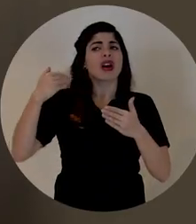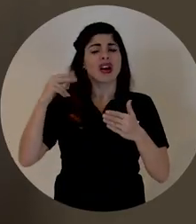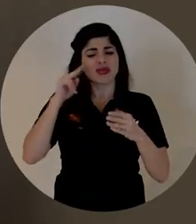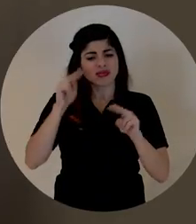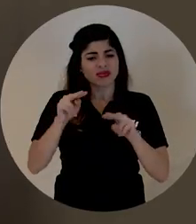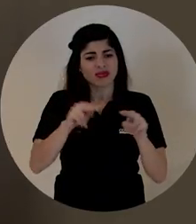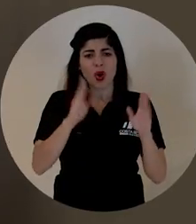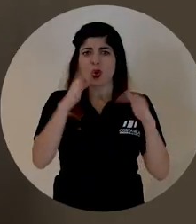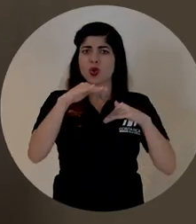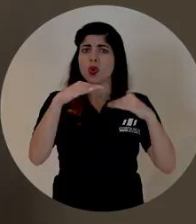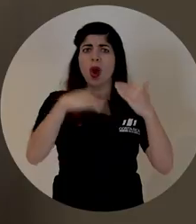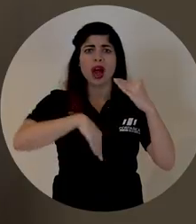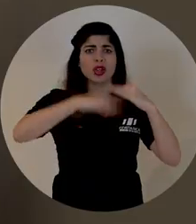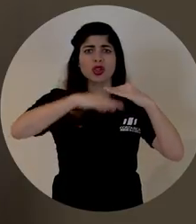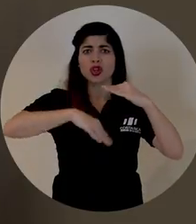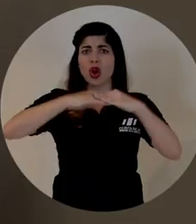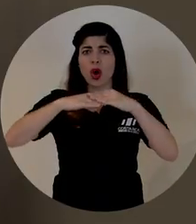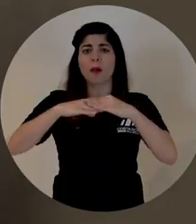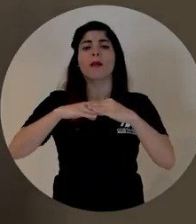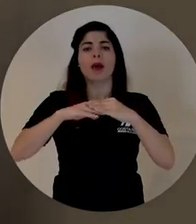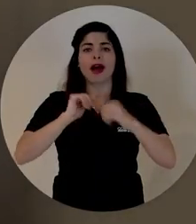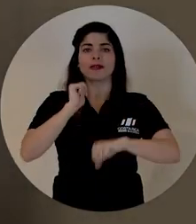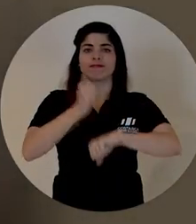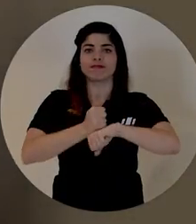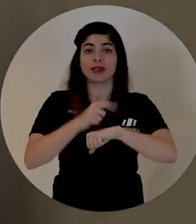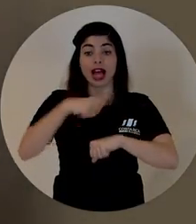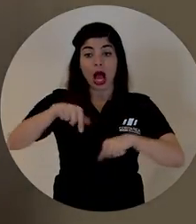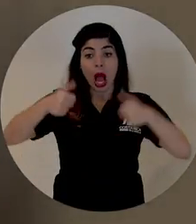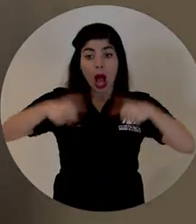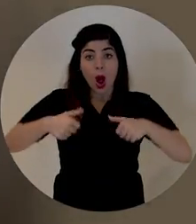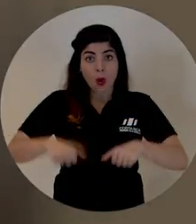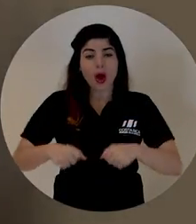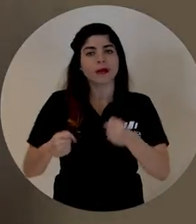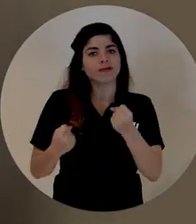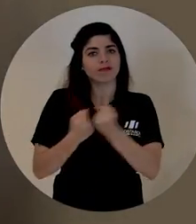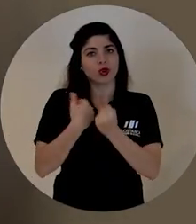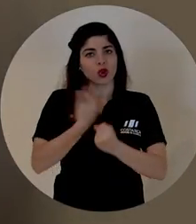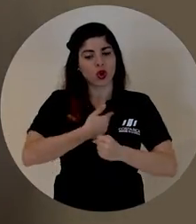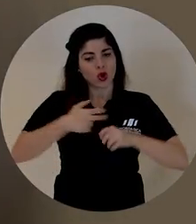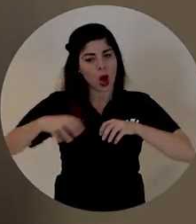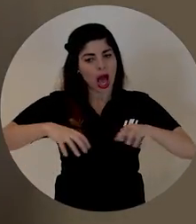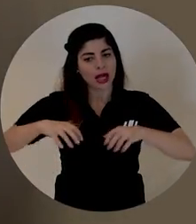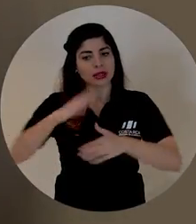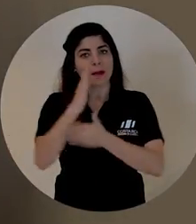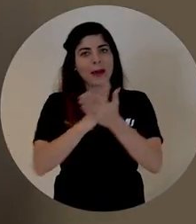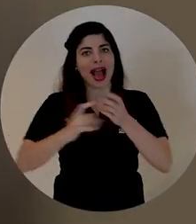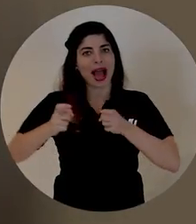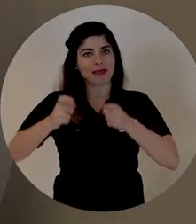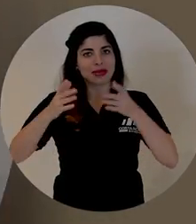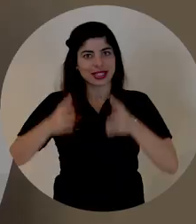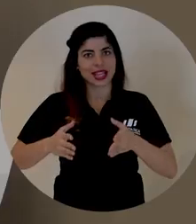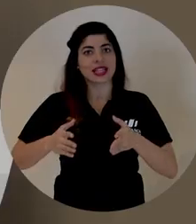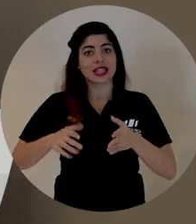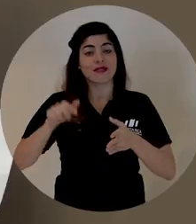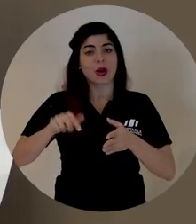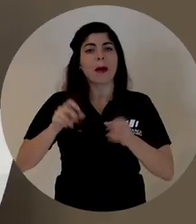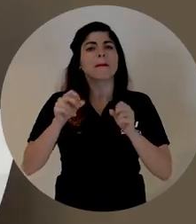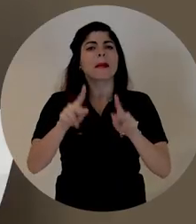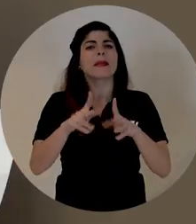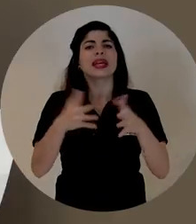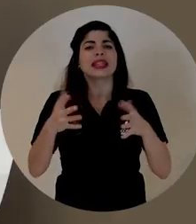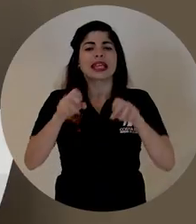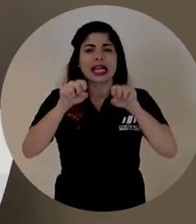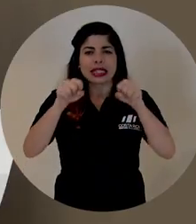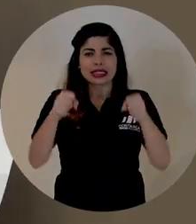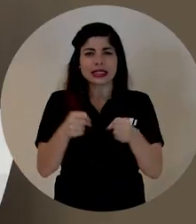tenían ningún tope. Estos acuerdos se ven reforzados por acciones que tomamos en la parte administrativa, que